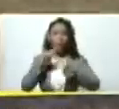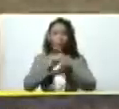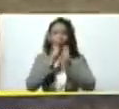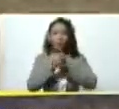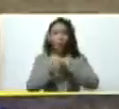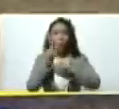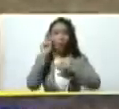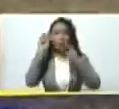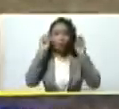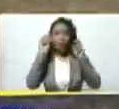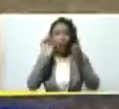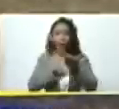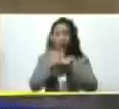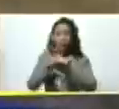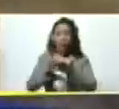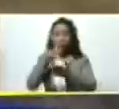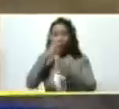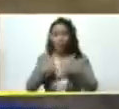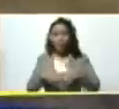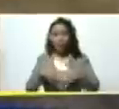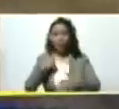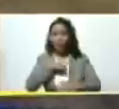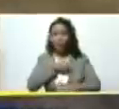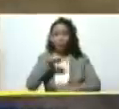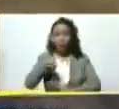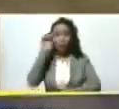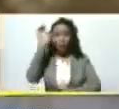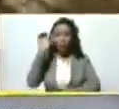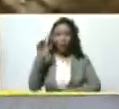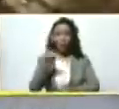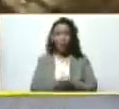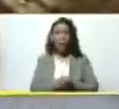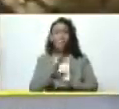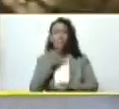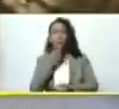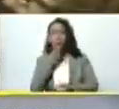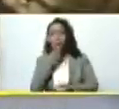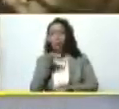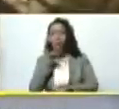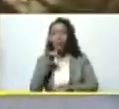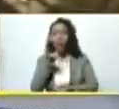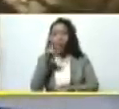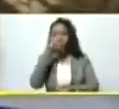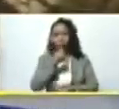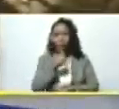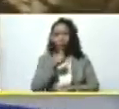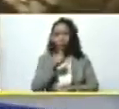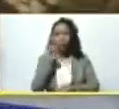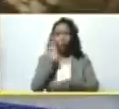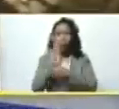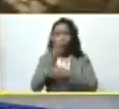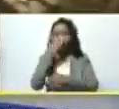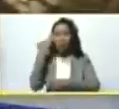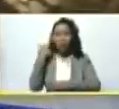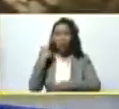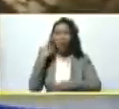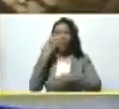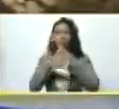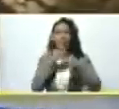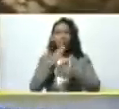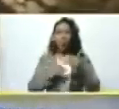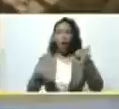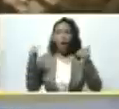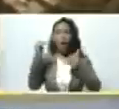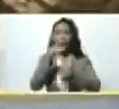un elemento estratégico para la agroindustria de nuestro país por ejemplo datos que el año el cultivo pasado tuvimos por encima